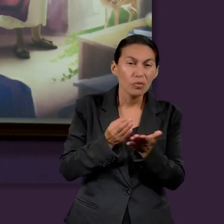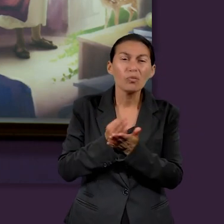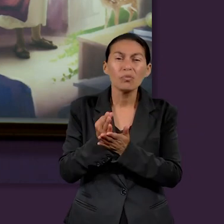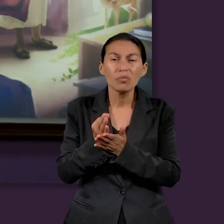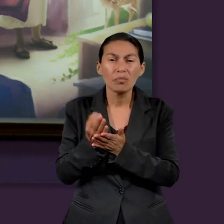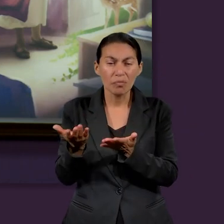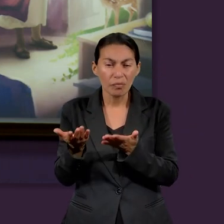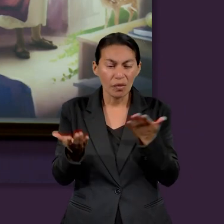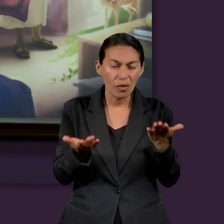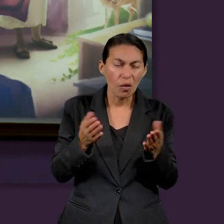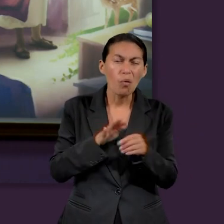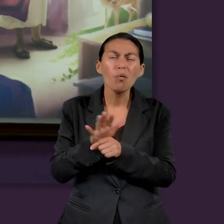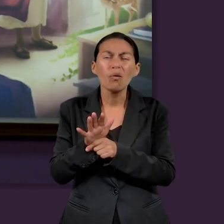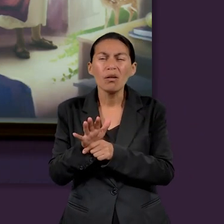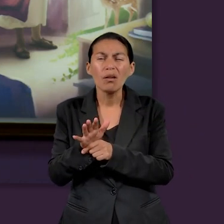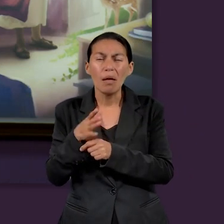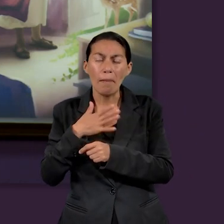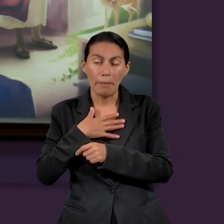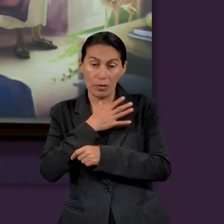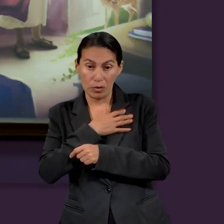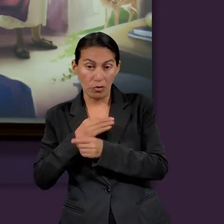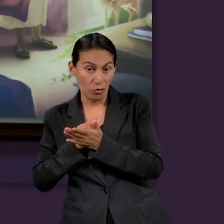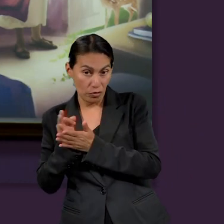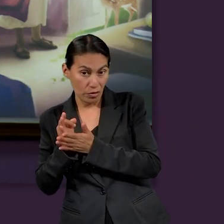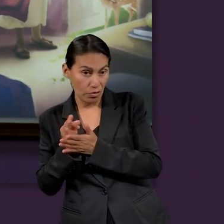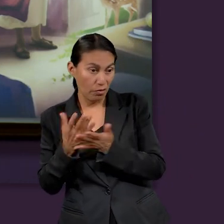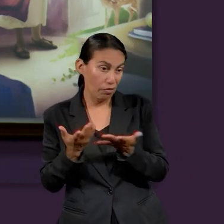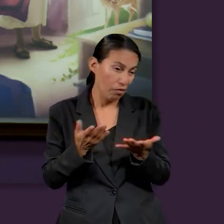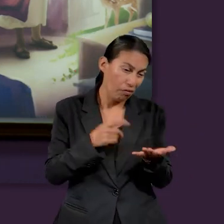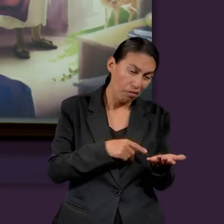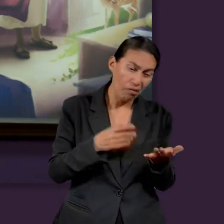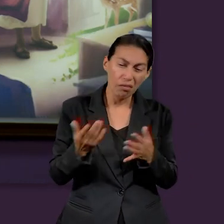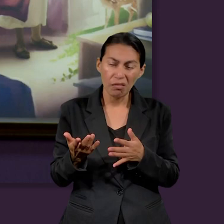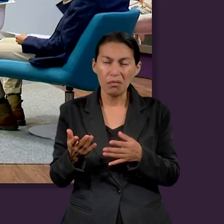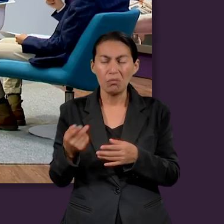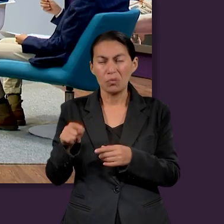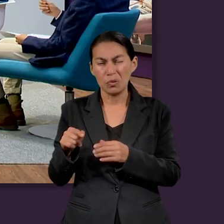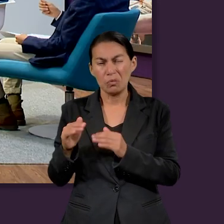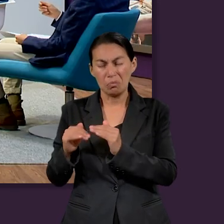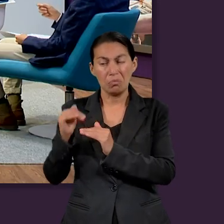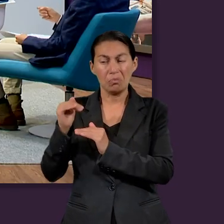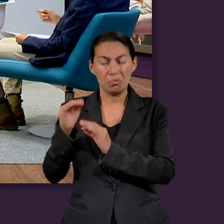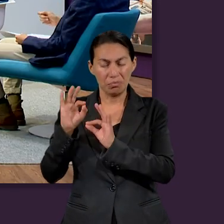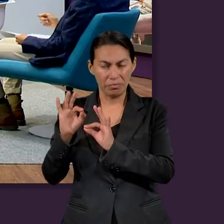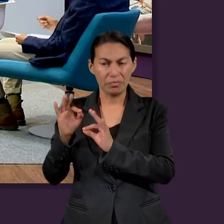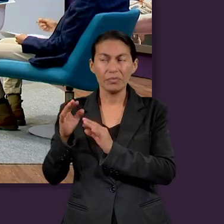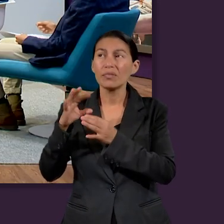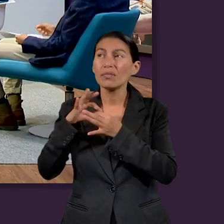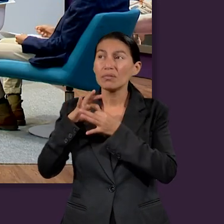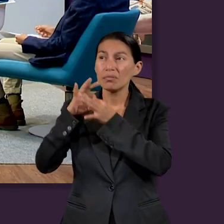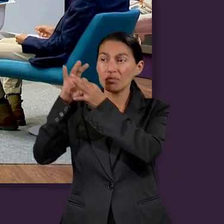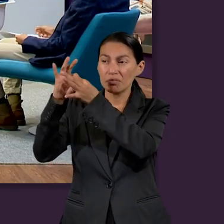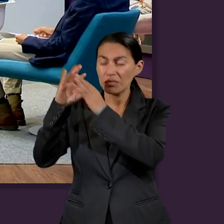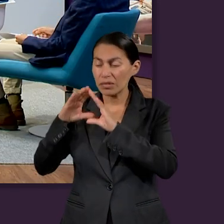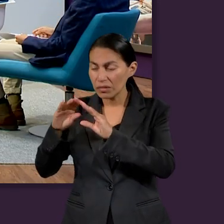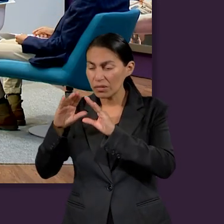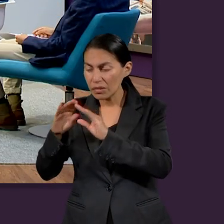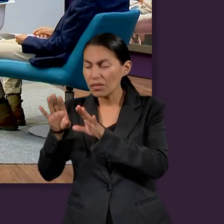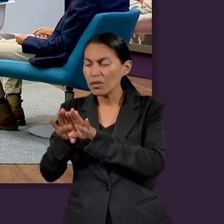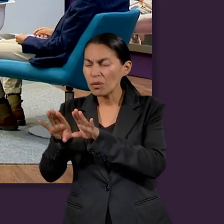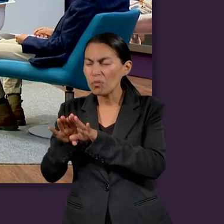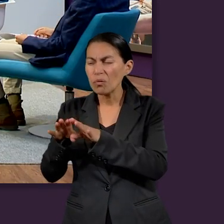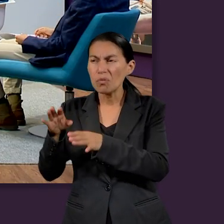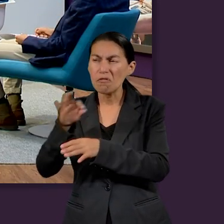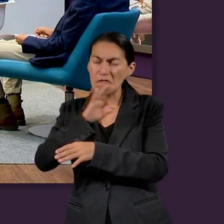Pero, pues, es importante que los padres tengan como que en claro que este costo es para bien de sus hijos, es